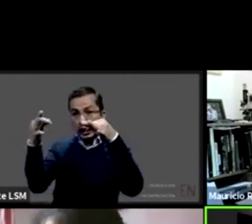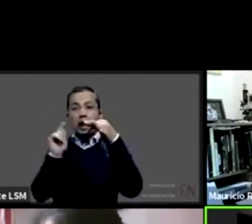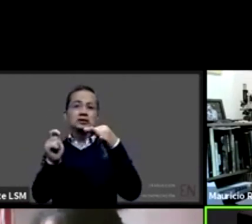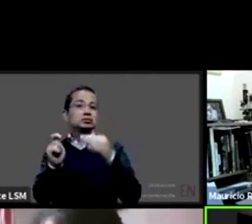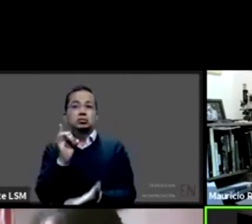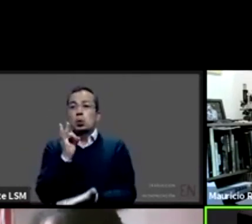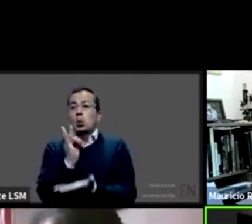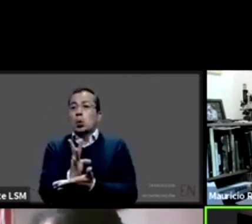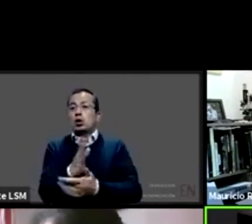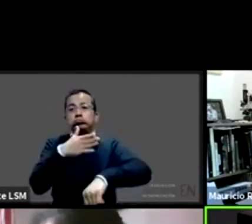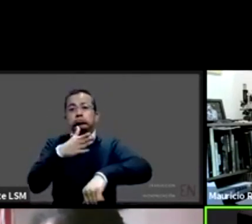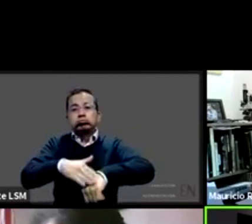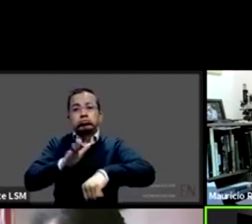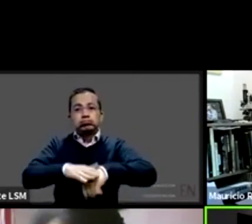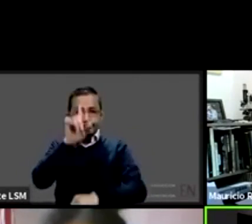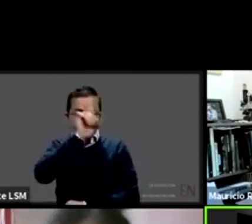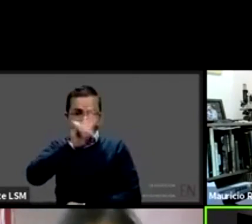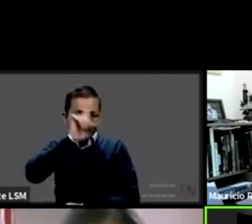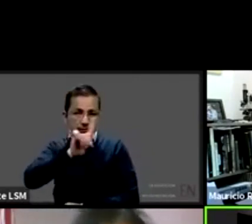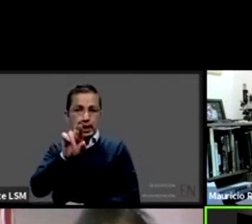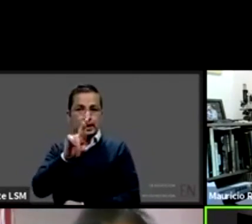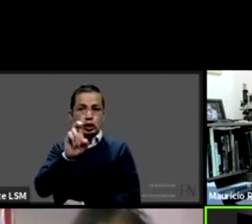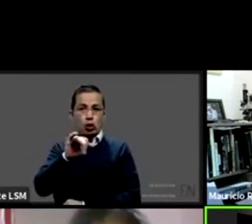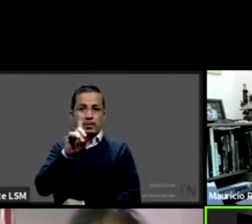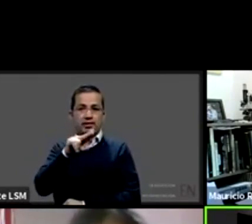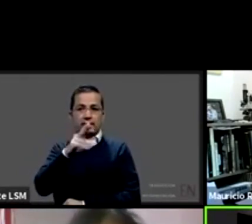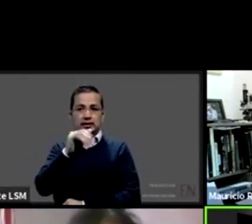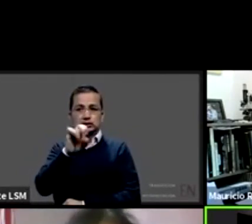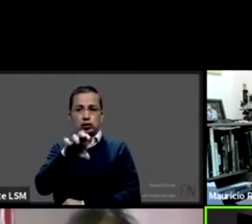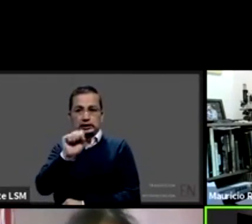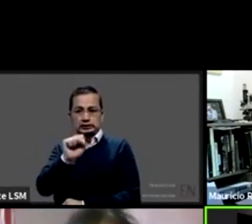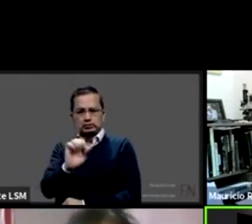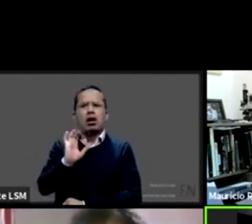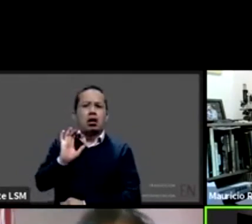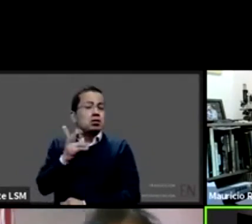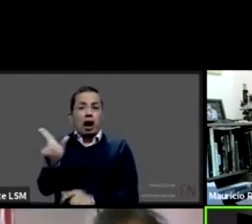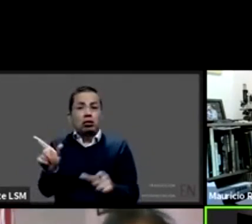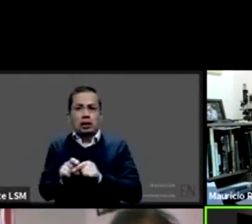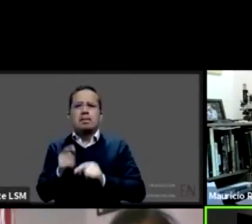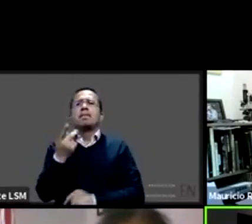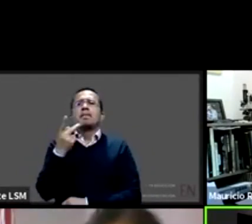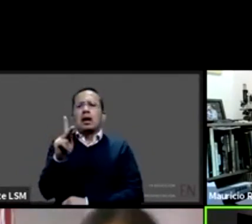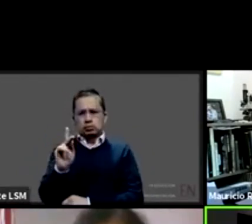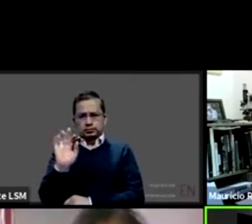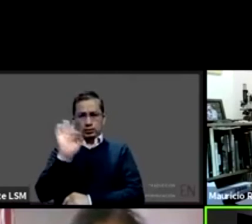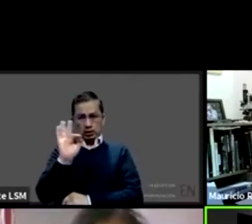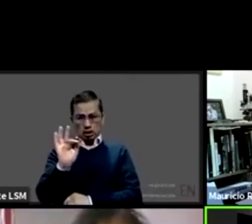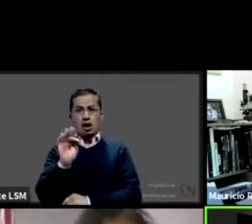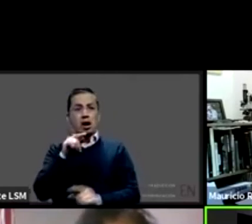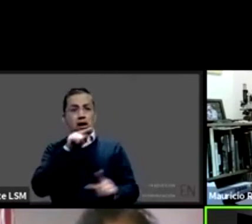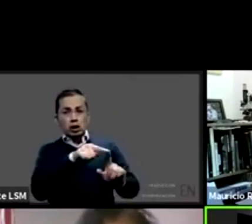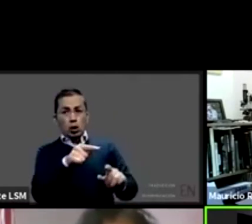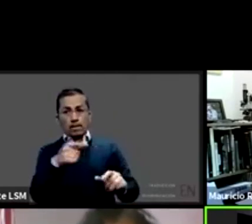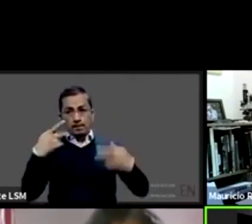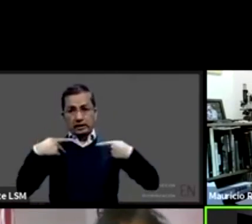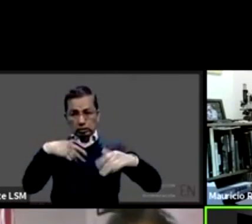básicamente sabemos que en los subsistemas si hay estos sistemas de acompañamiento de los pacientes no con una